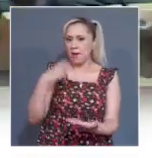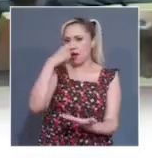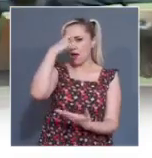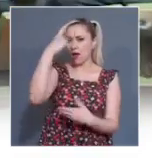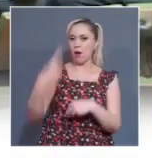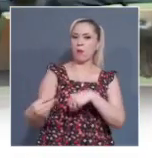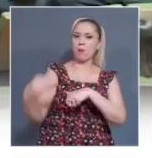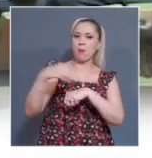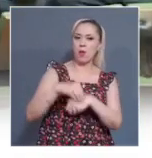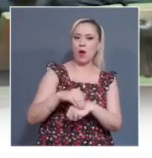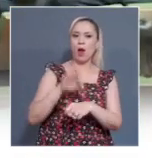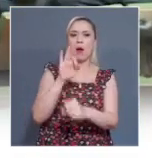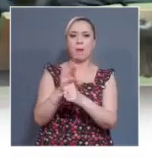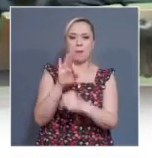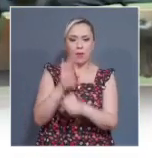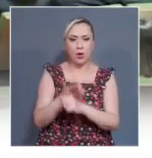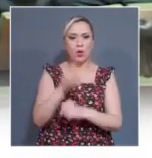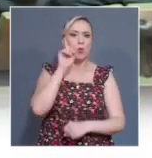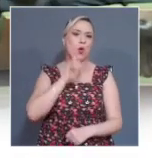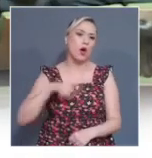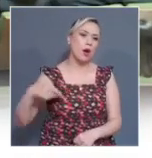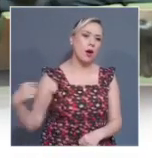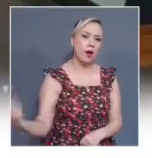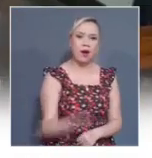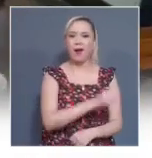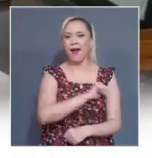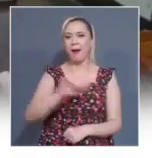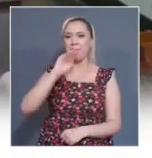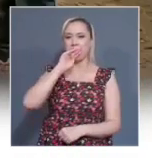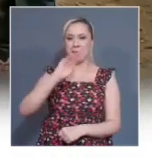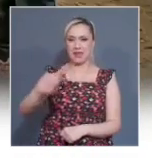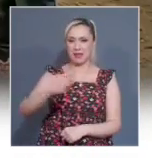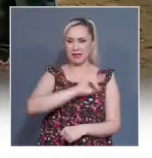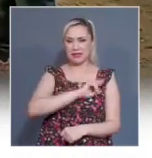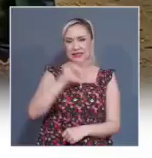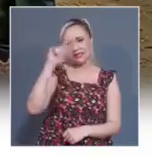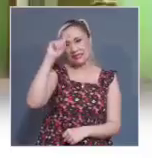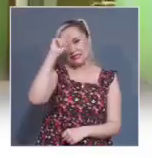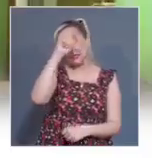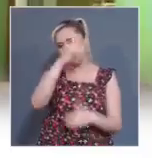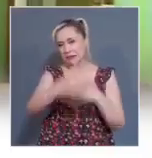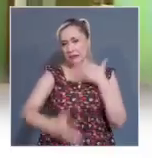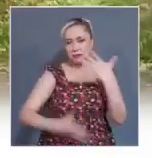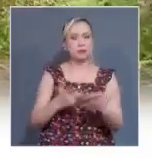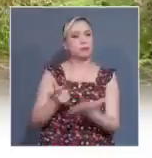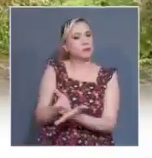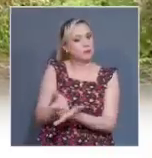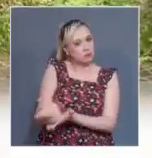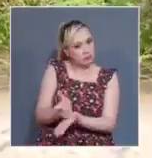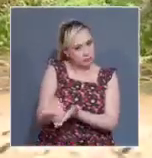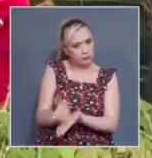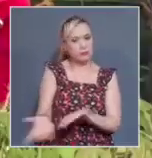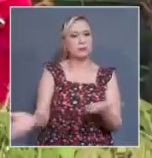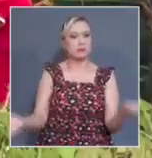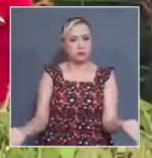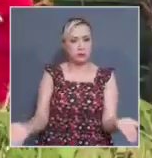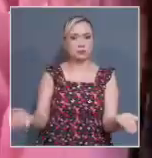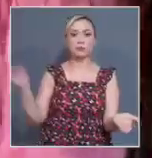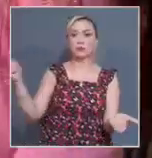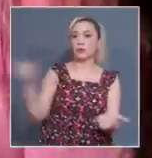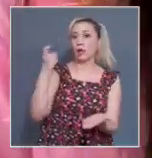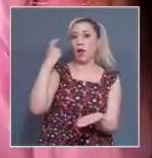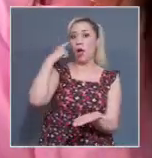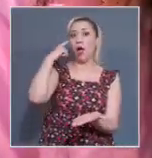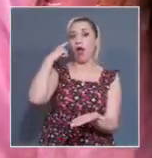en proteger a las mujeres cabeza de familia en situación de vulnerabilidad. El alto tribunal recordó que el programa de ingreso solidario